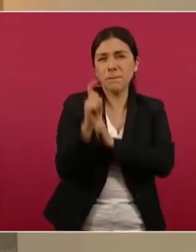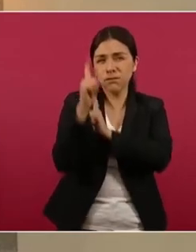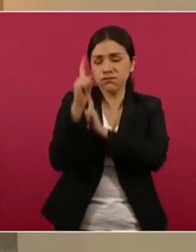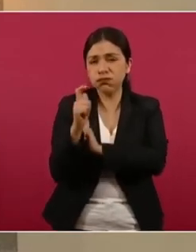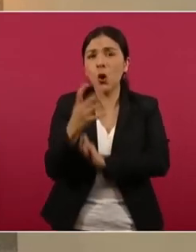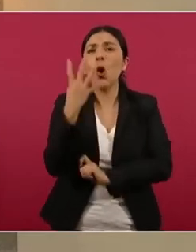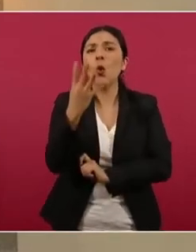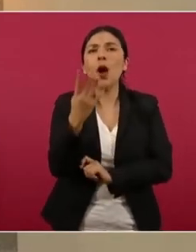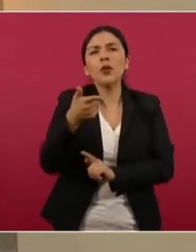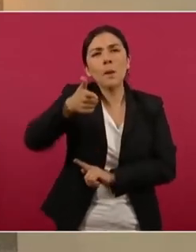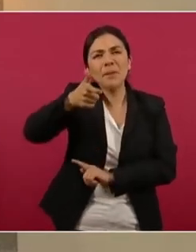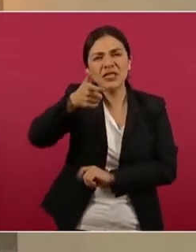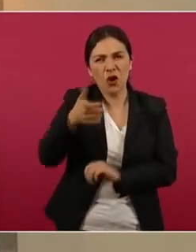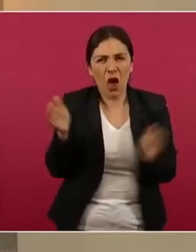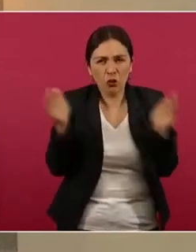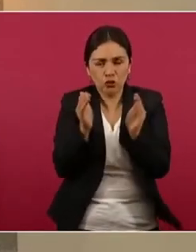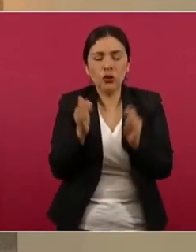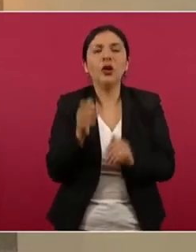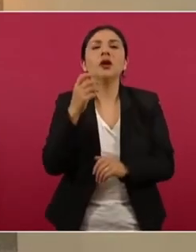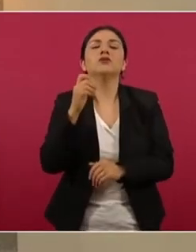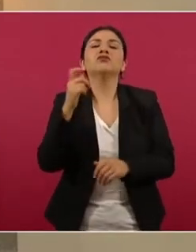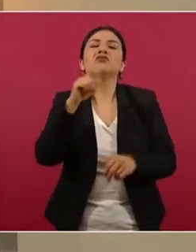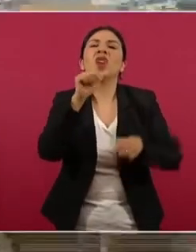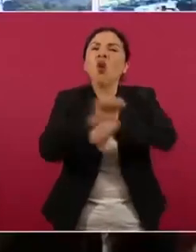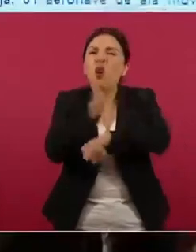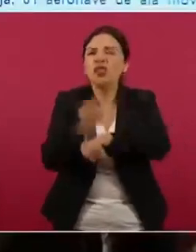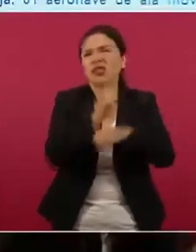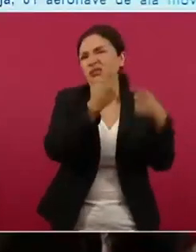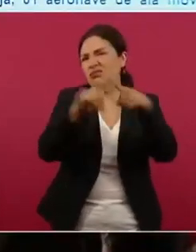cargadores y tres vehículos, entre otros objetos.